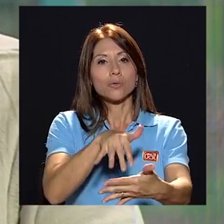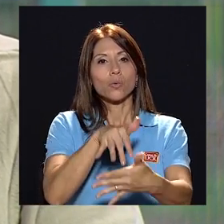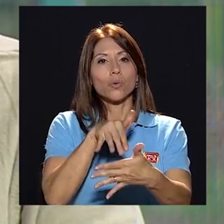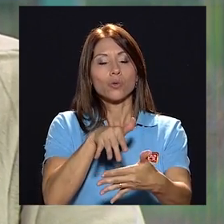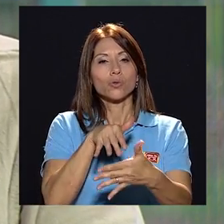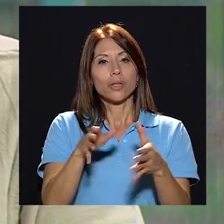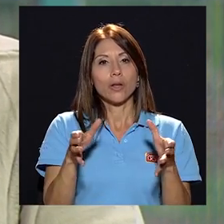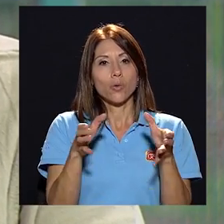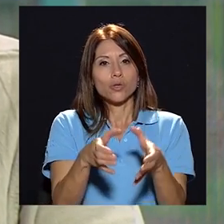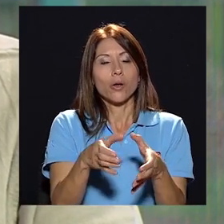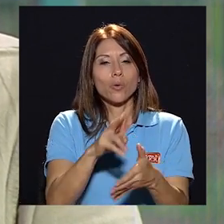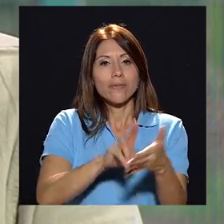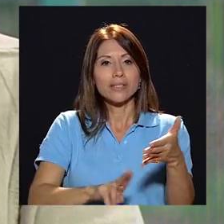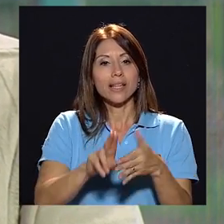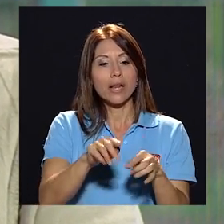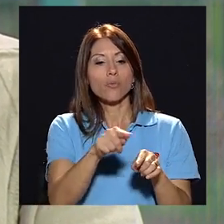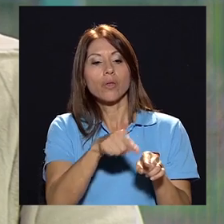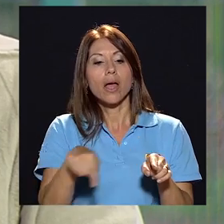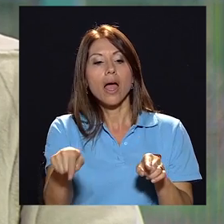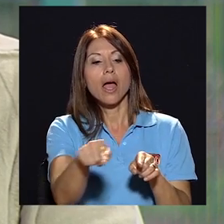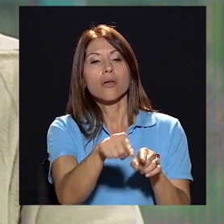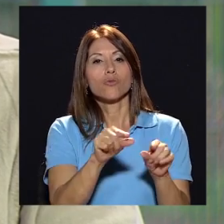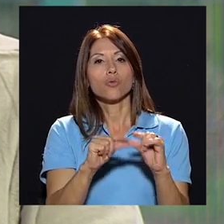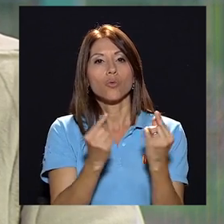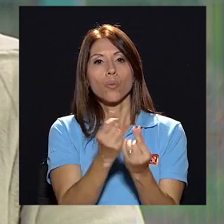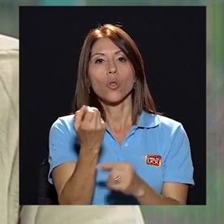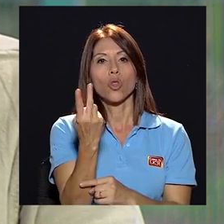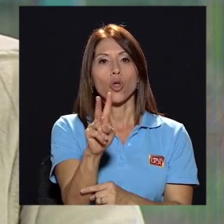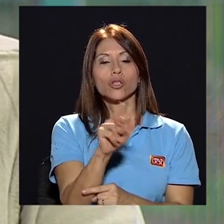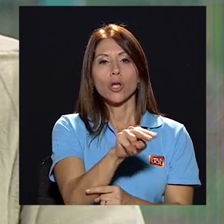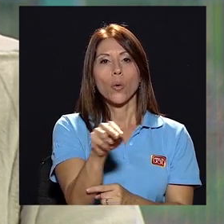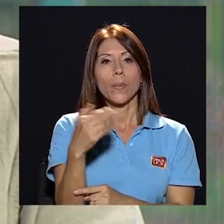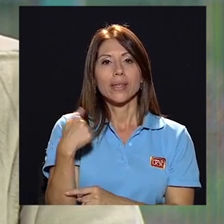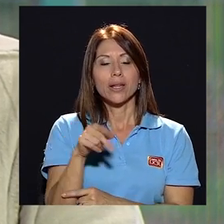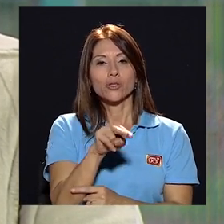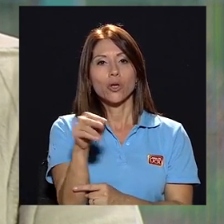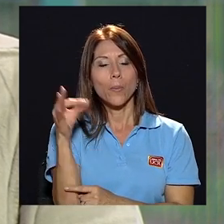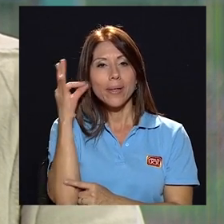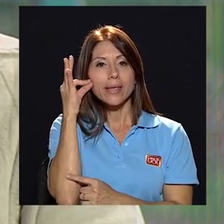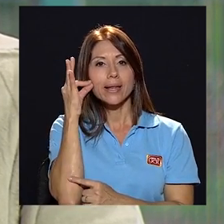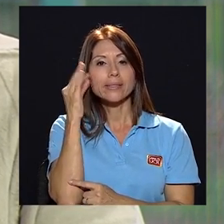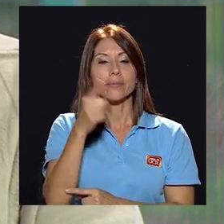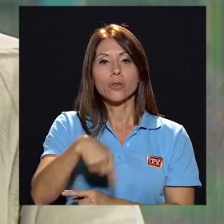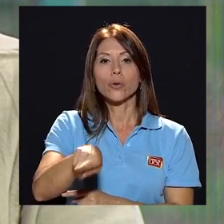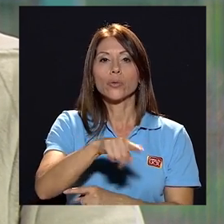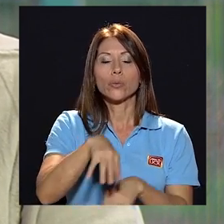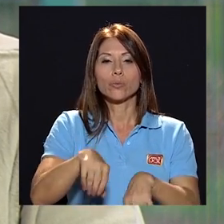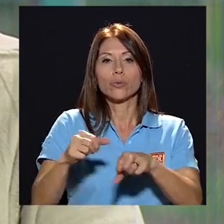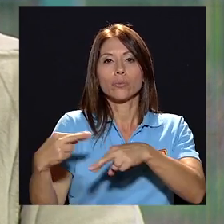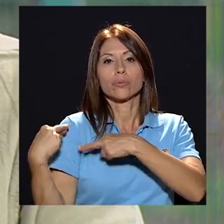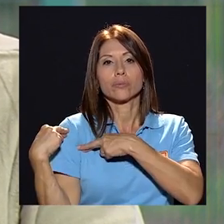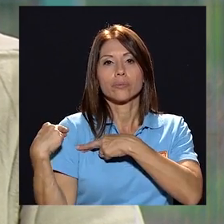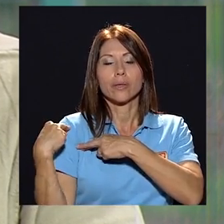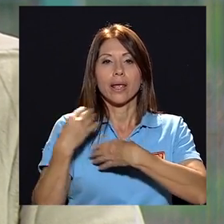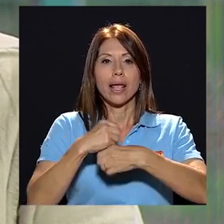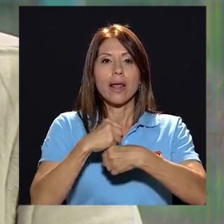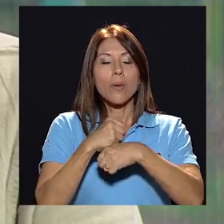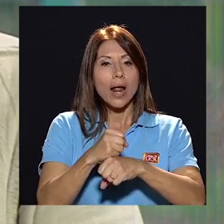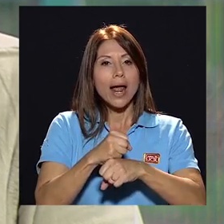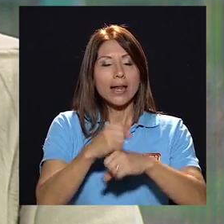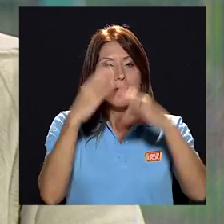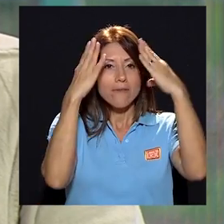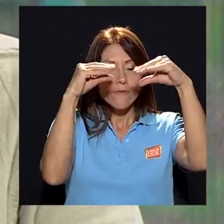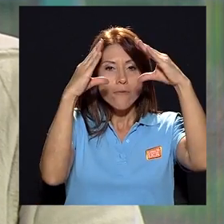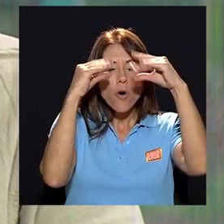estudios del consejo universitario ahí somos un grupo de 12 compañeros y compañeras que somos los encargados en elaborar